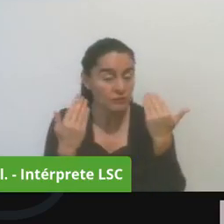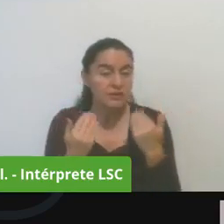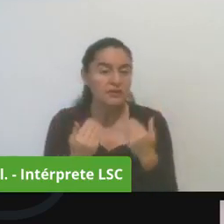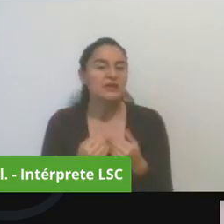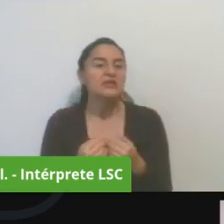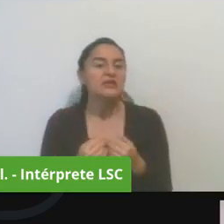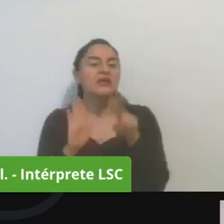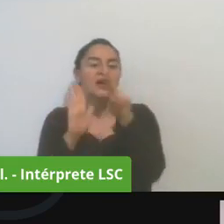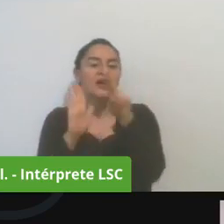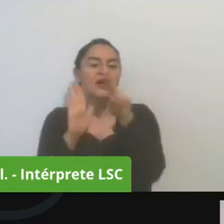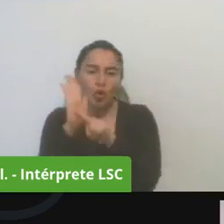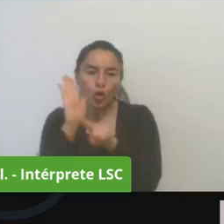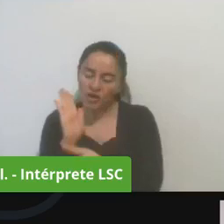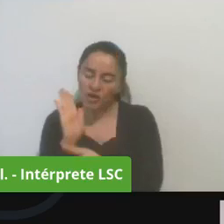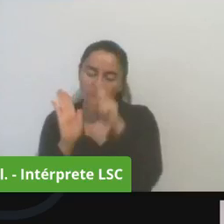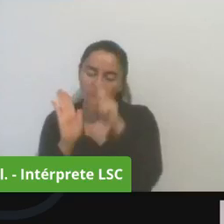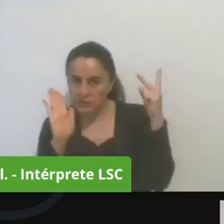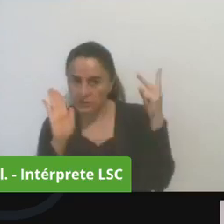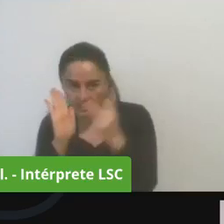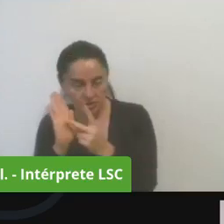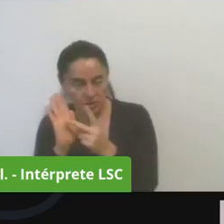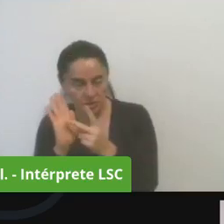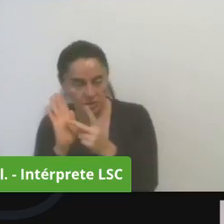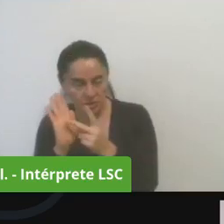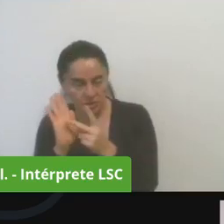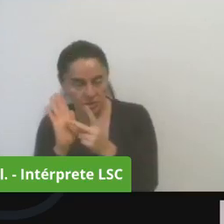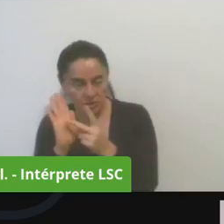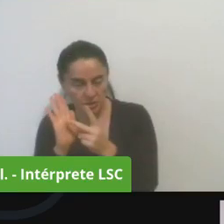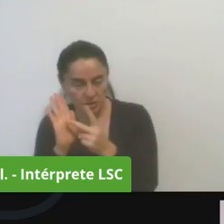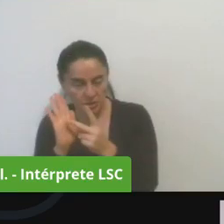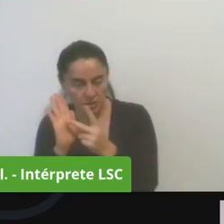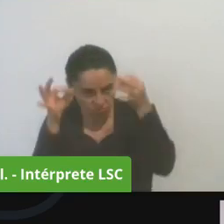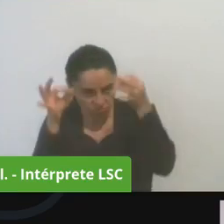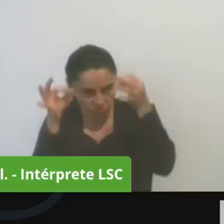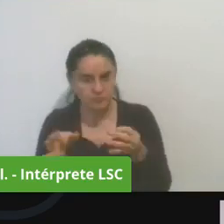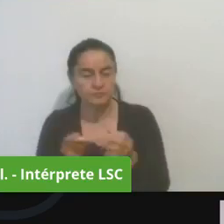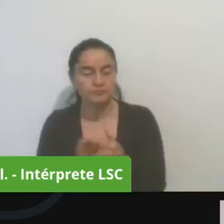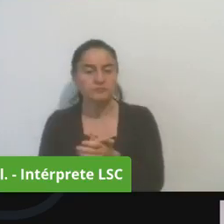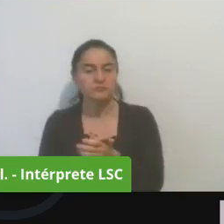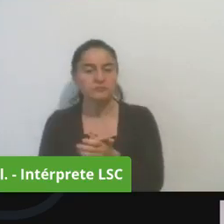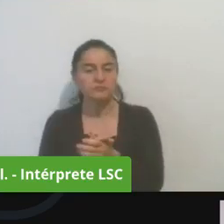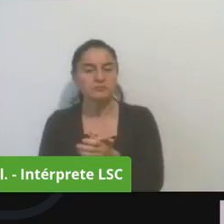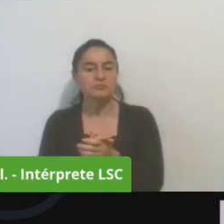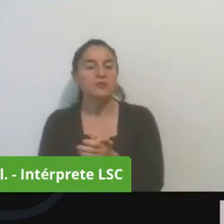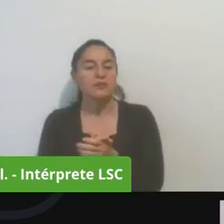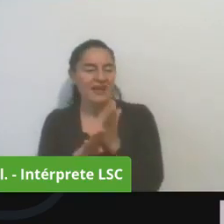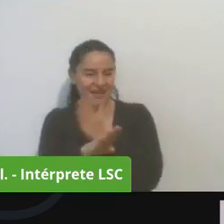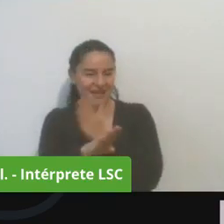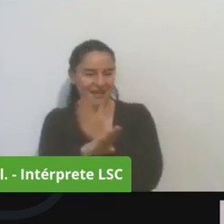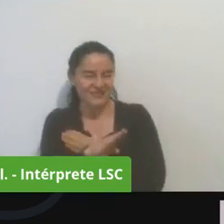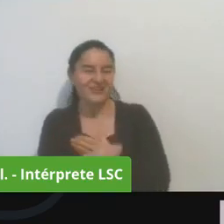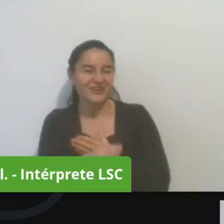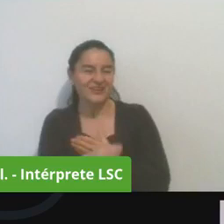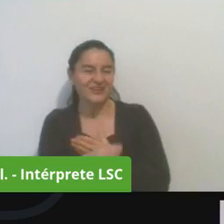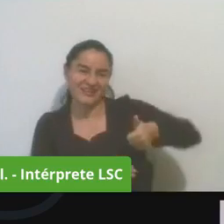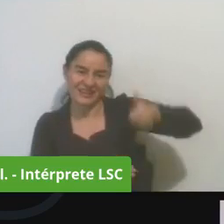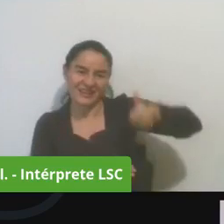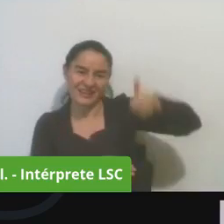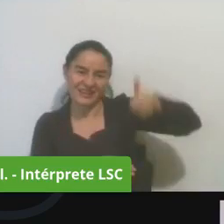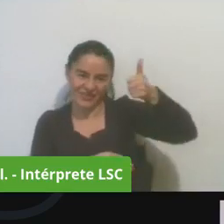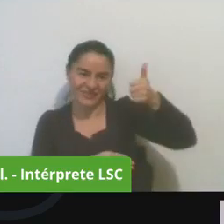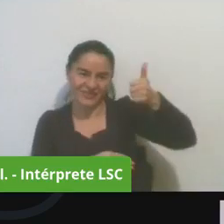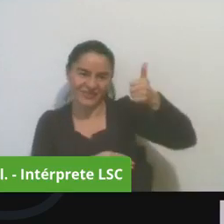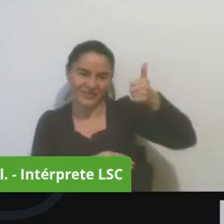el certamen electoral y esto que va a permitir hemos analizado con el director y hemos visto que gran parte de los conflictos que se presentan